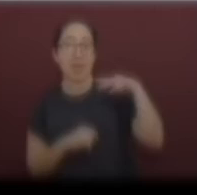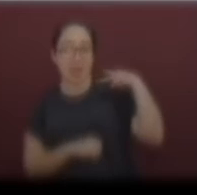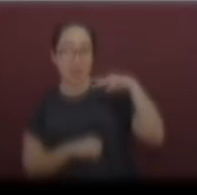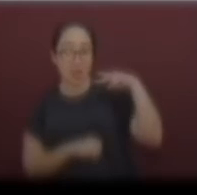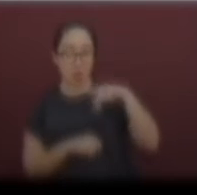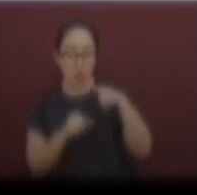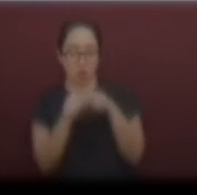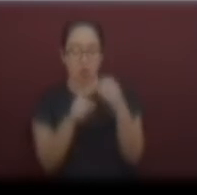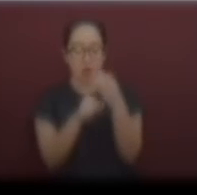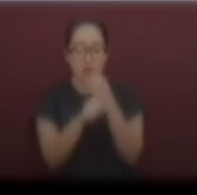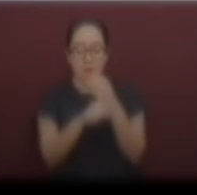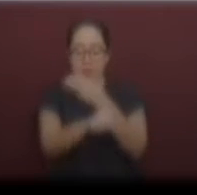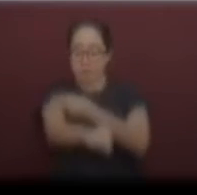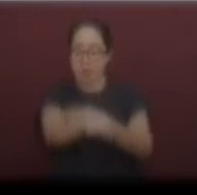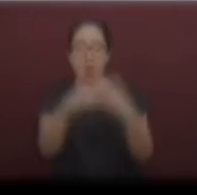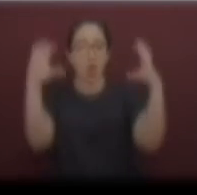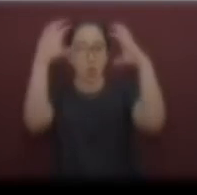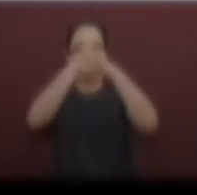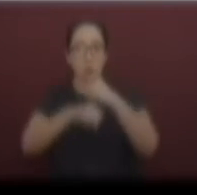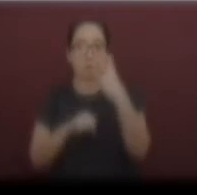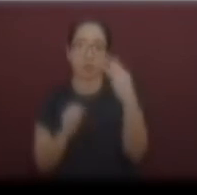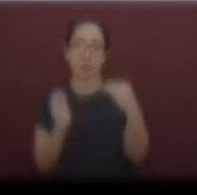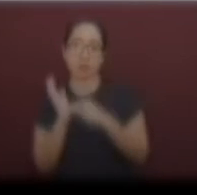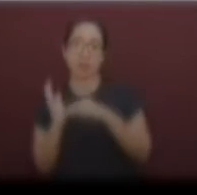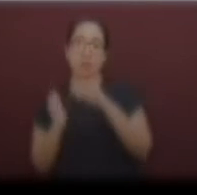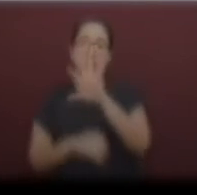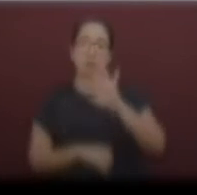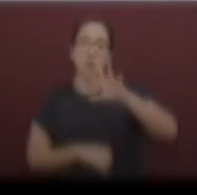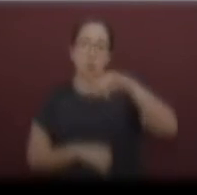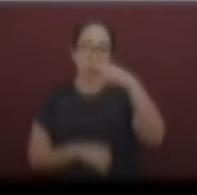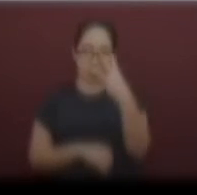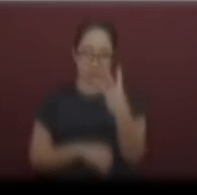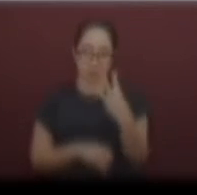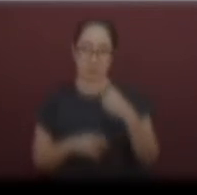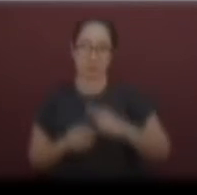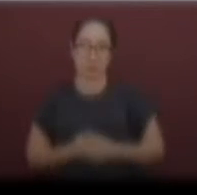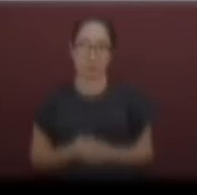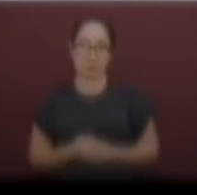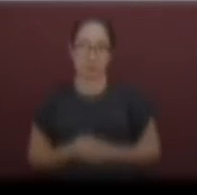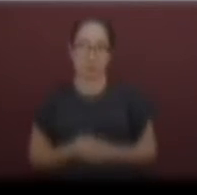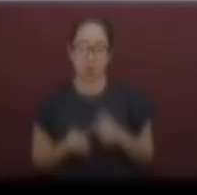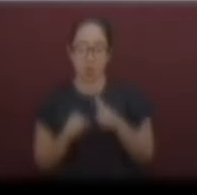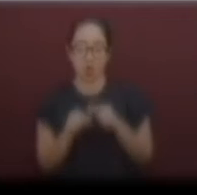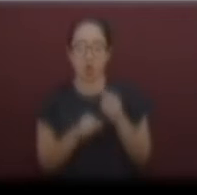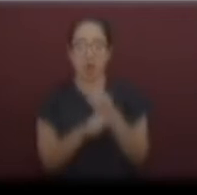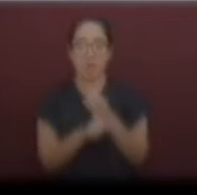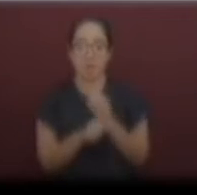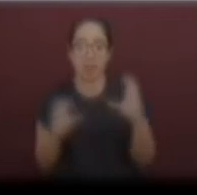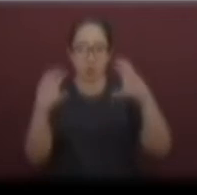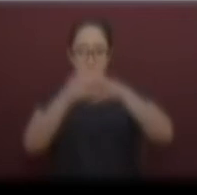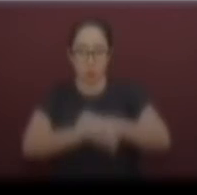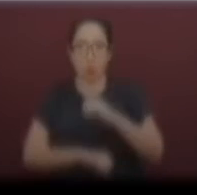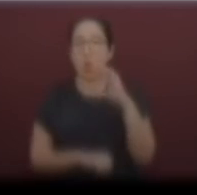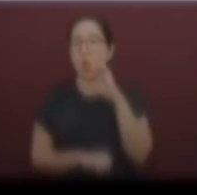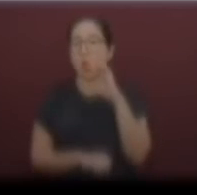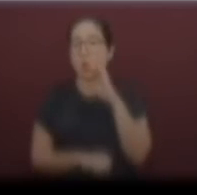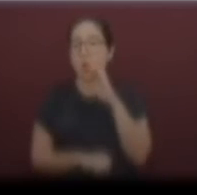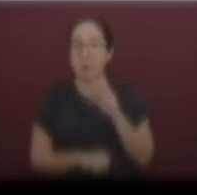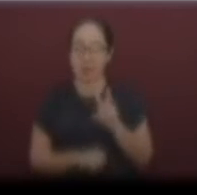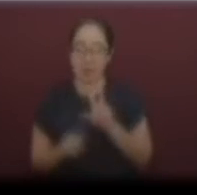Veracruz, en color caoba, con 3,553 casos positivos. En marrón, Córdoba, con